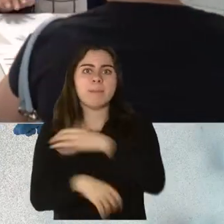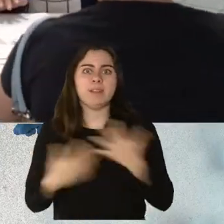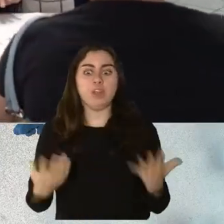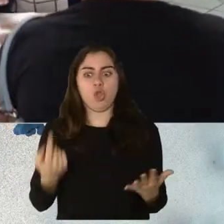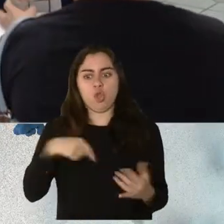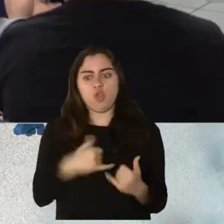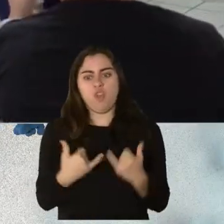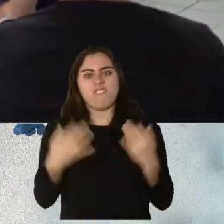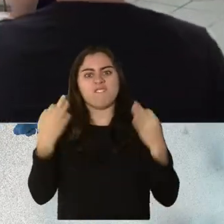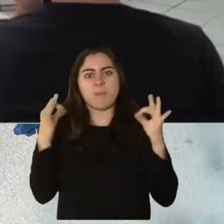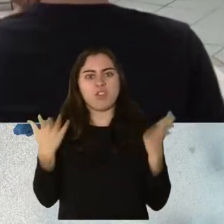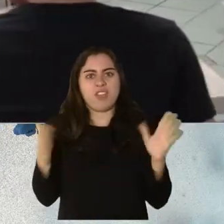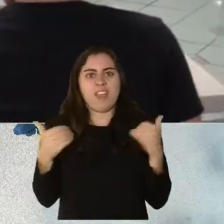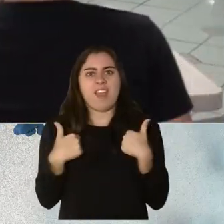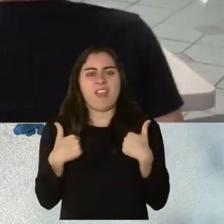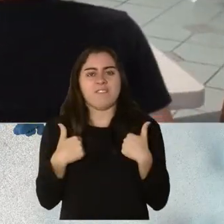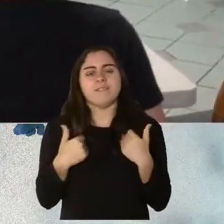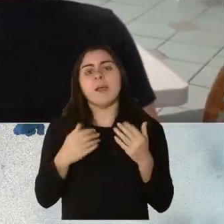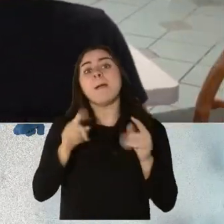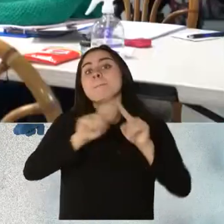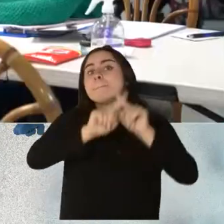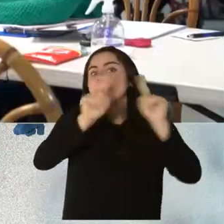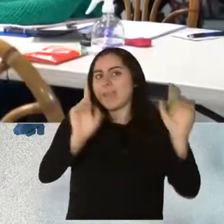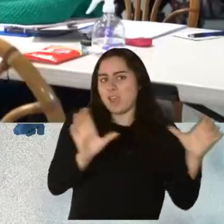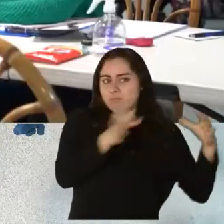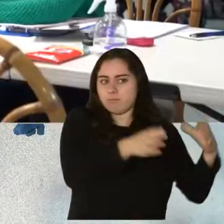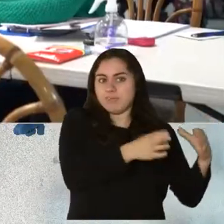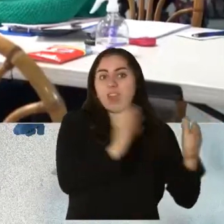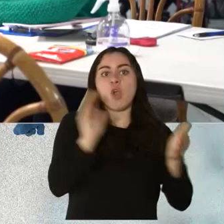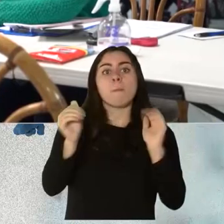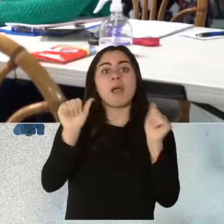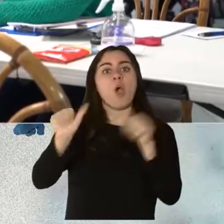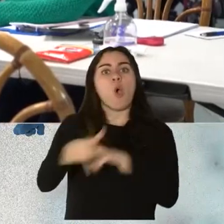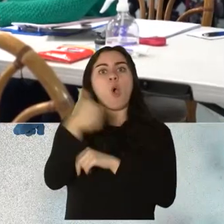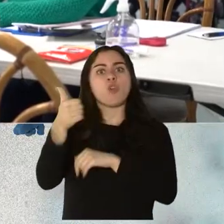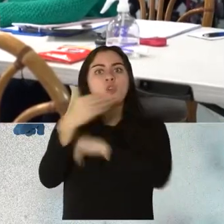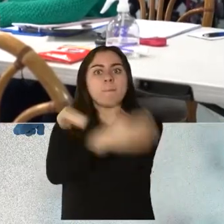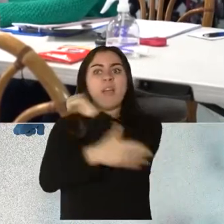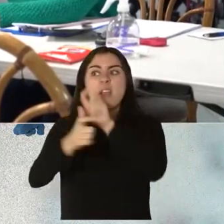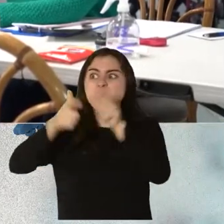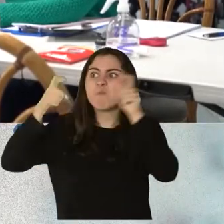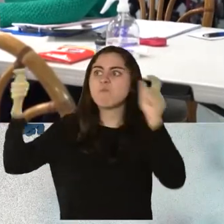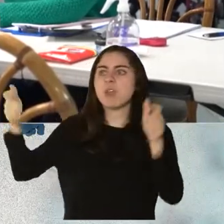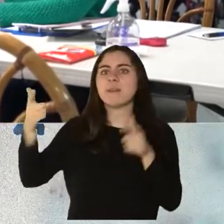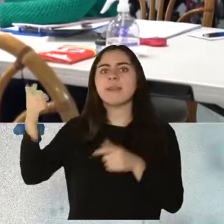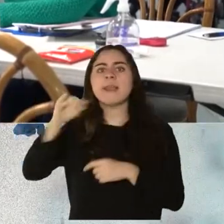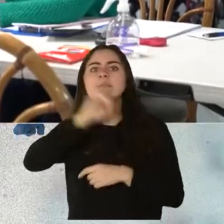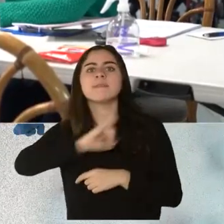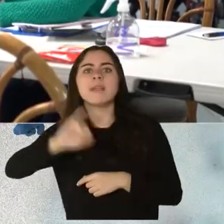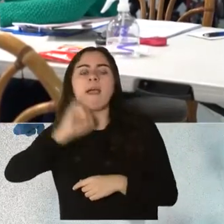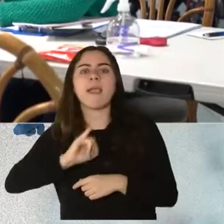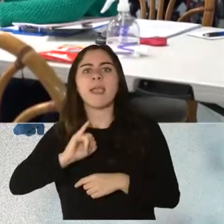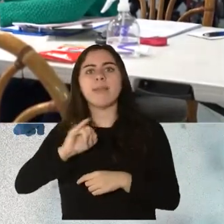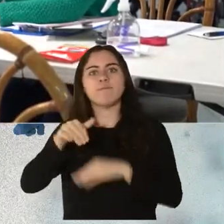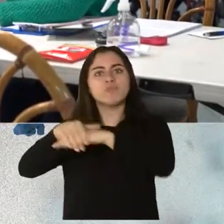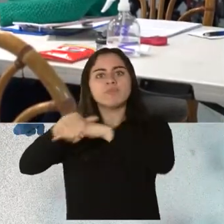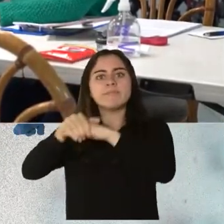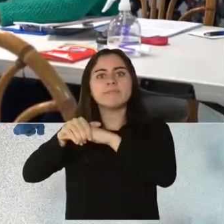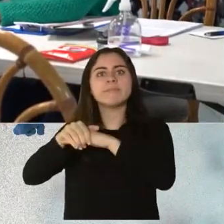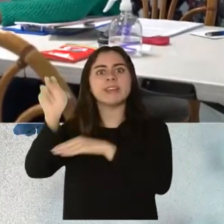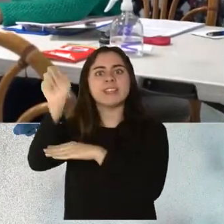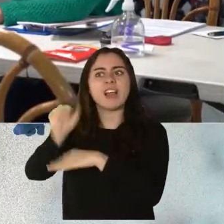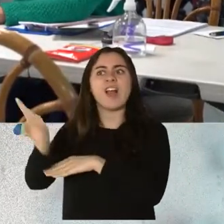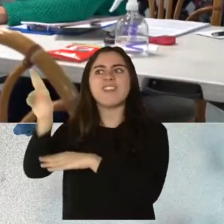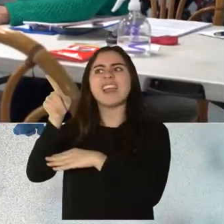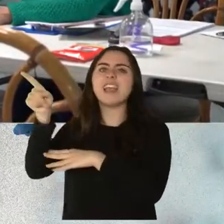comparamos con el mundo, como Israel, Reino Unido, que ciertamente sí trabajaron mucho más rápido y han logrado